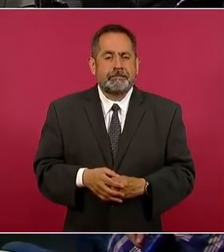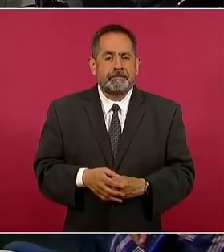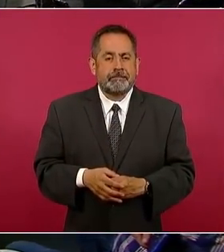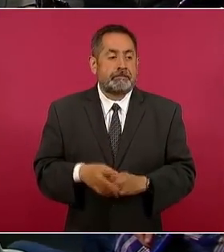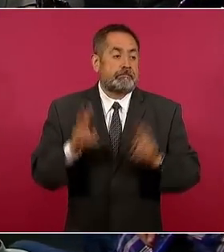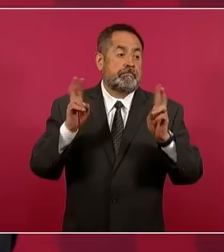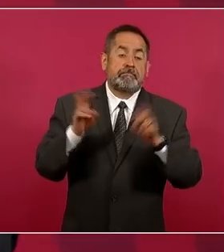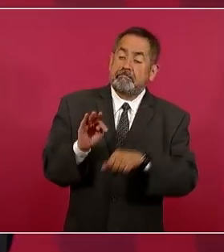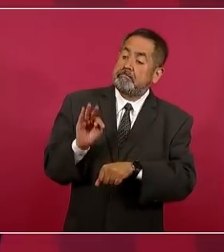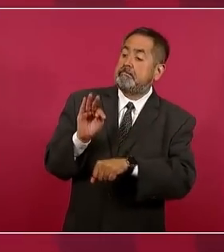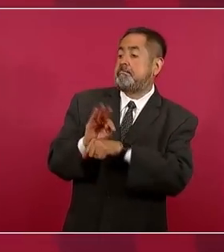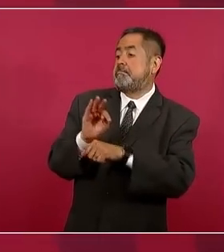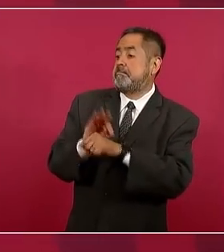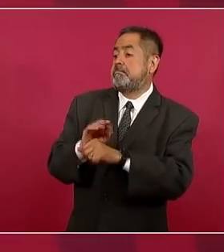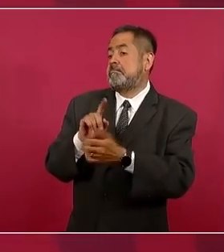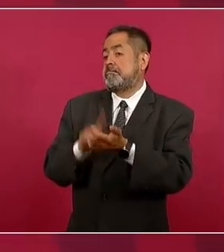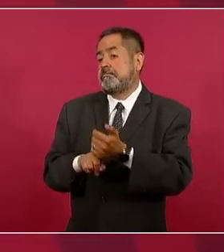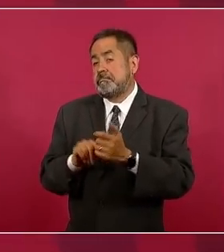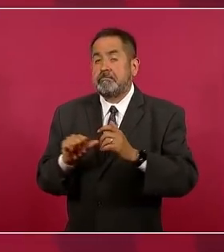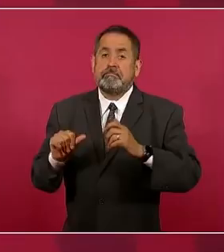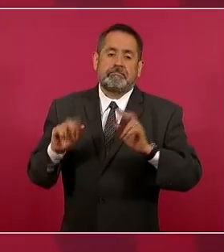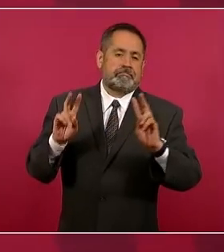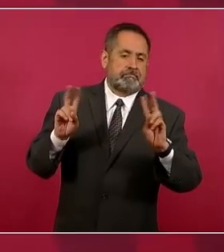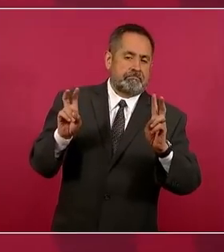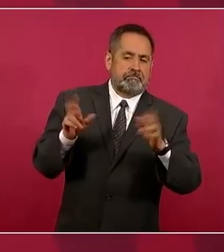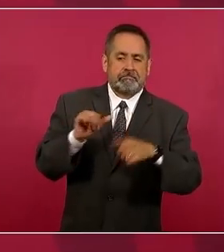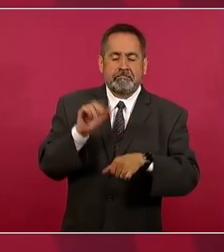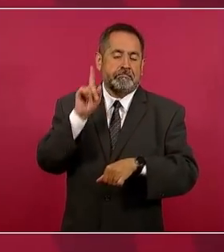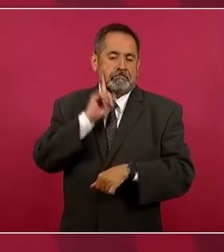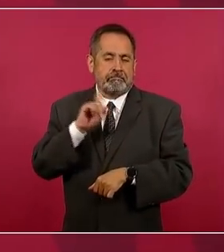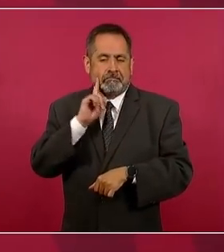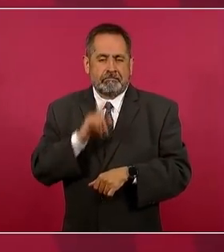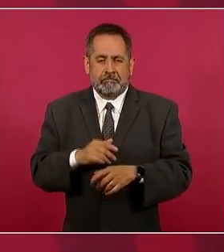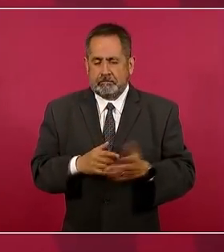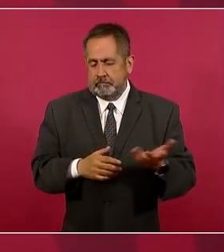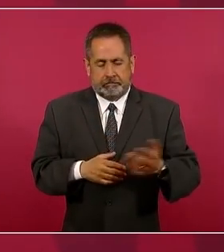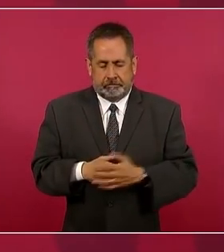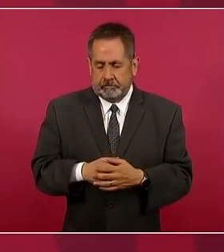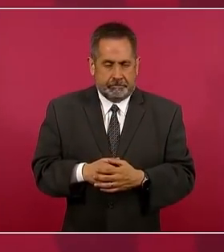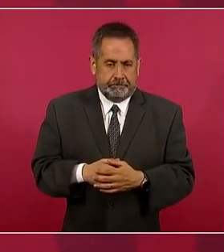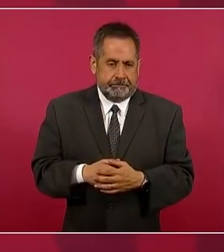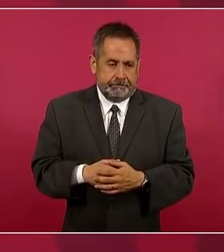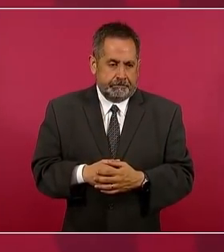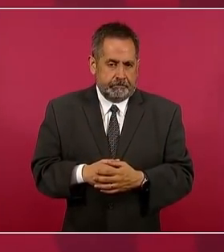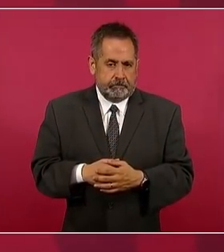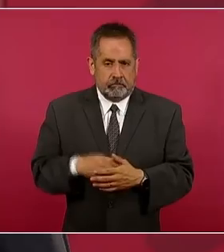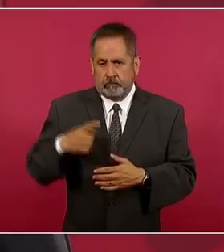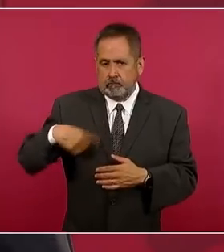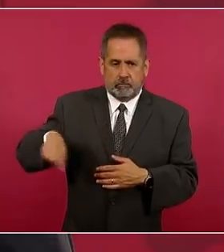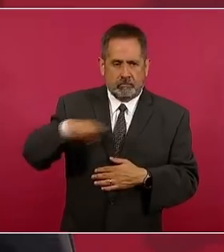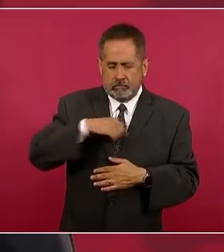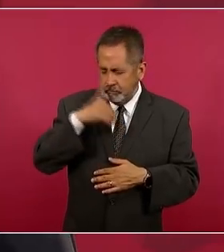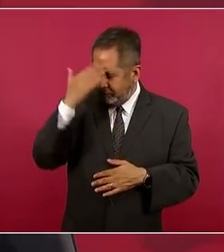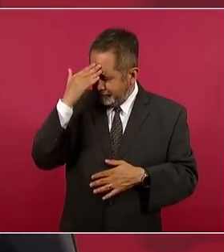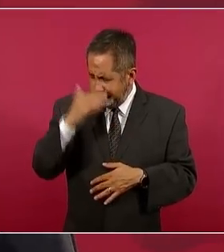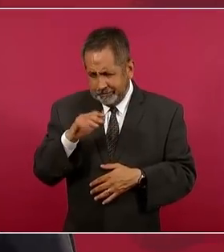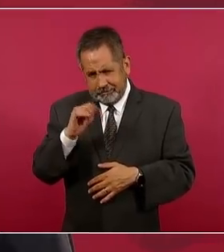defensas de las mujeres, que todos estamos